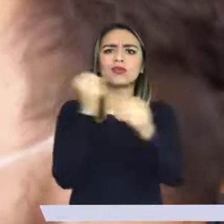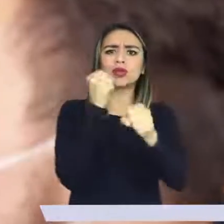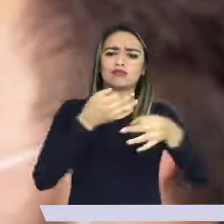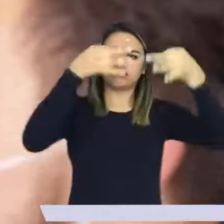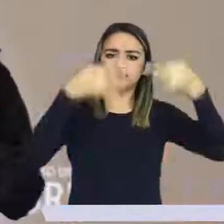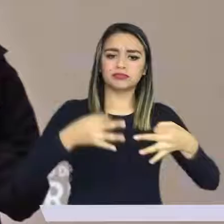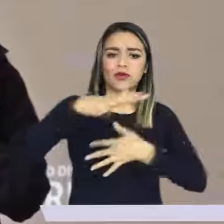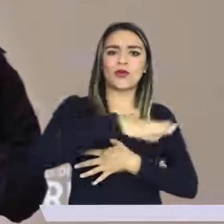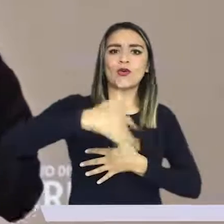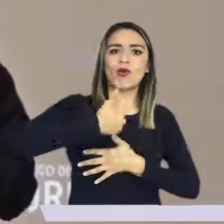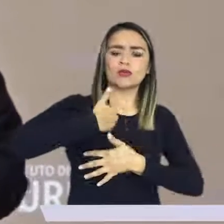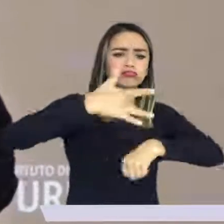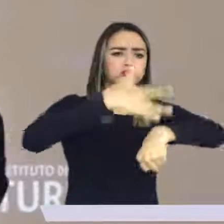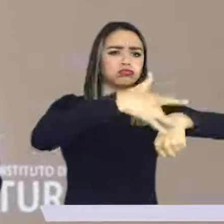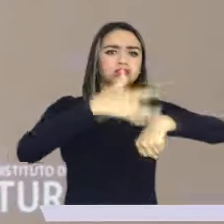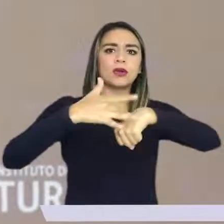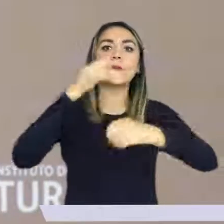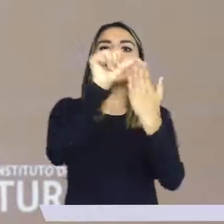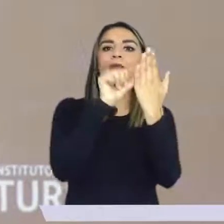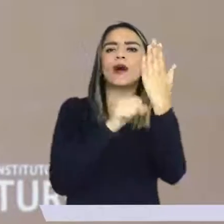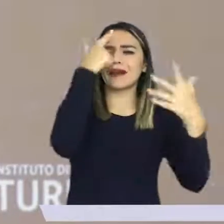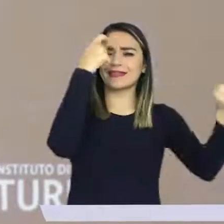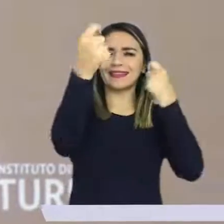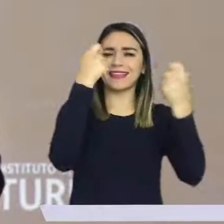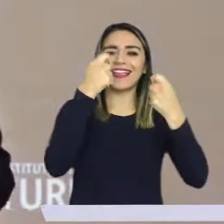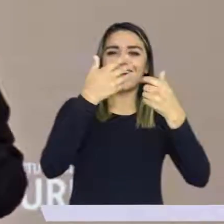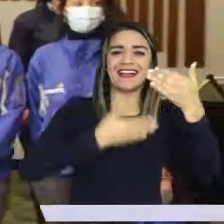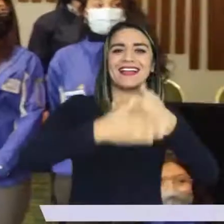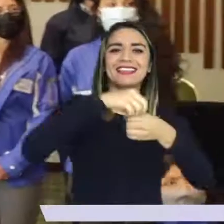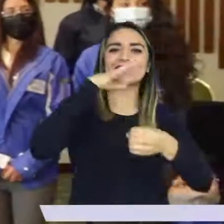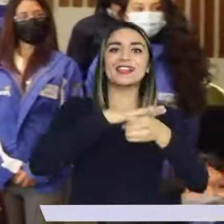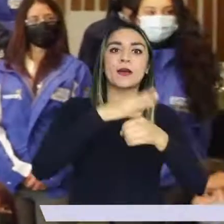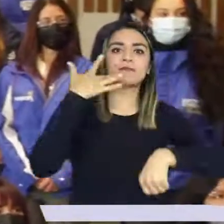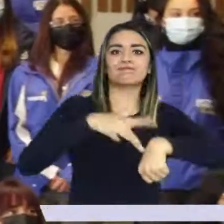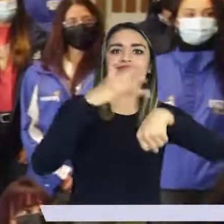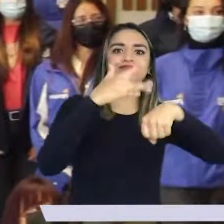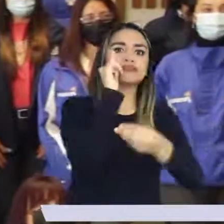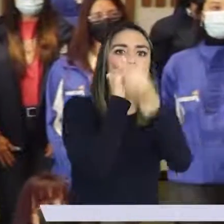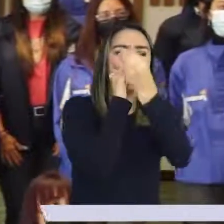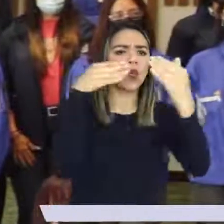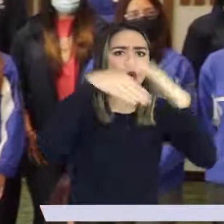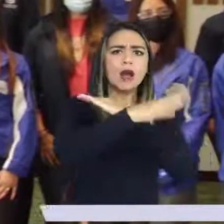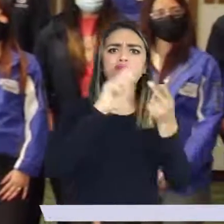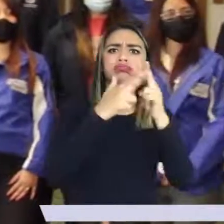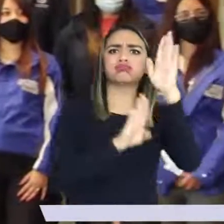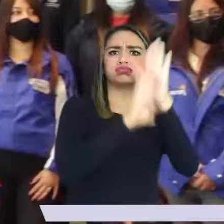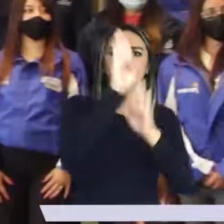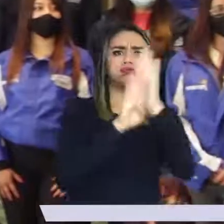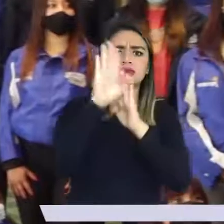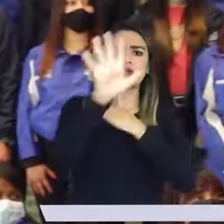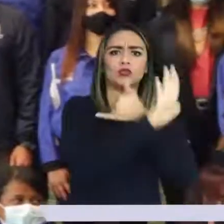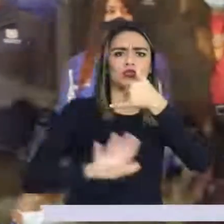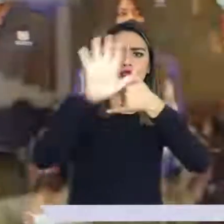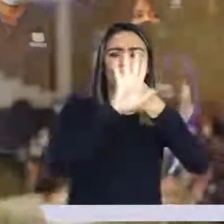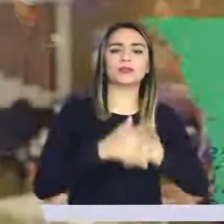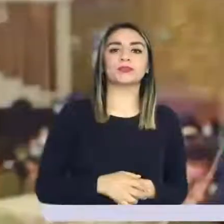formal en la juventud de la ciudad, programa que hace parte de las estrategias que adelanta el distrito para dinamizar la economía y generar empleo en la